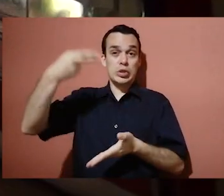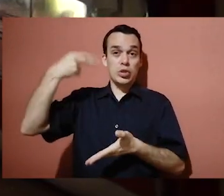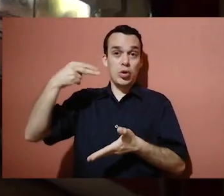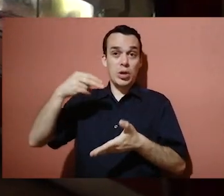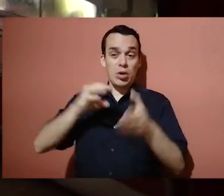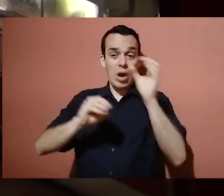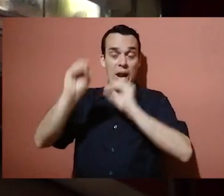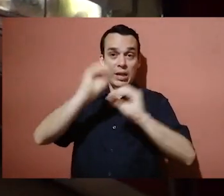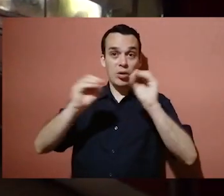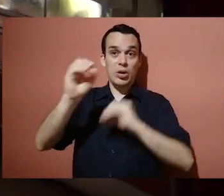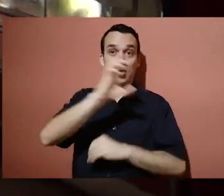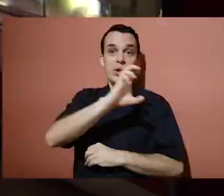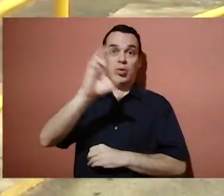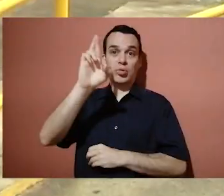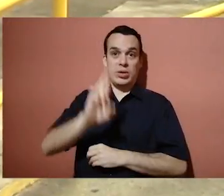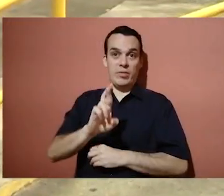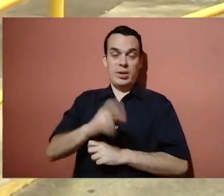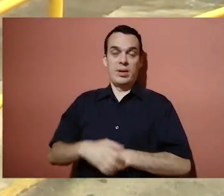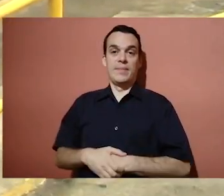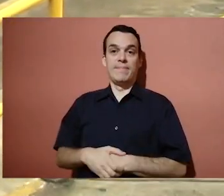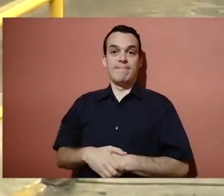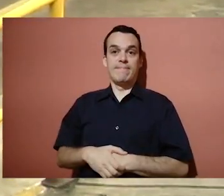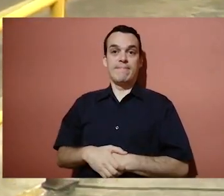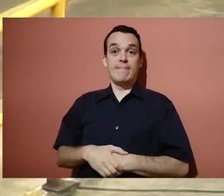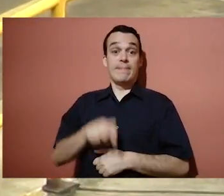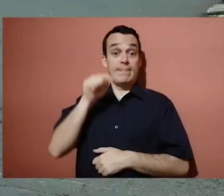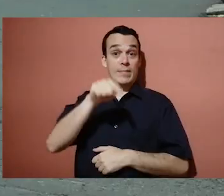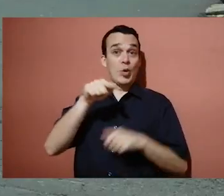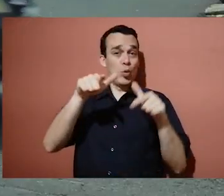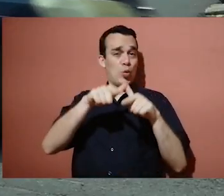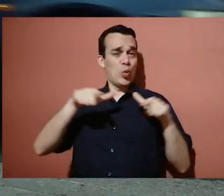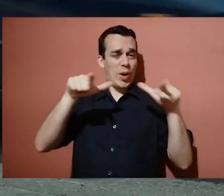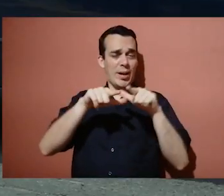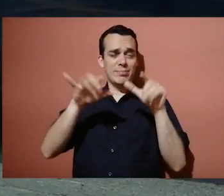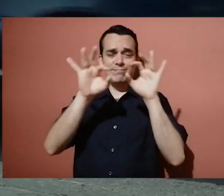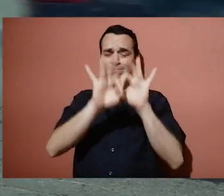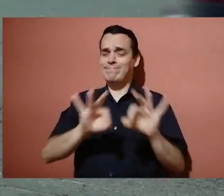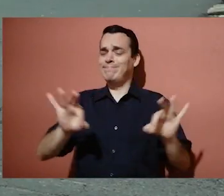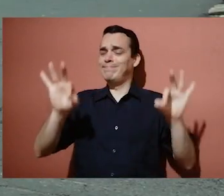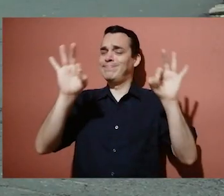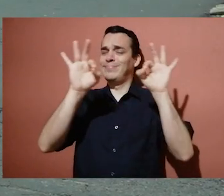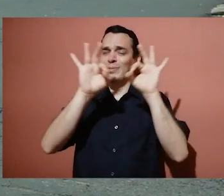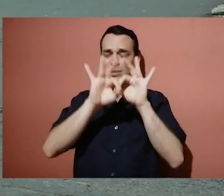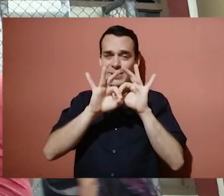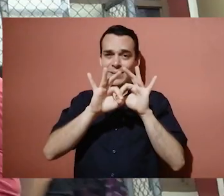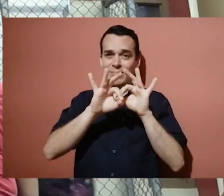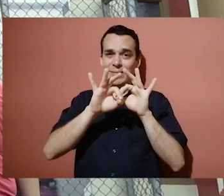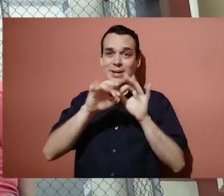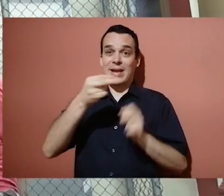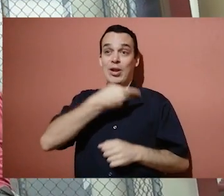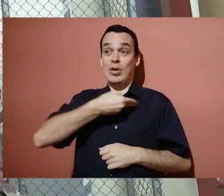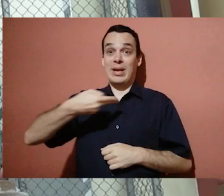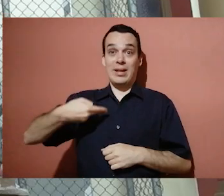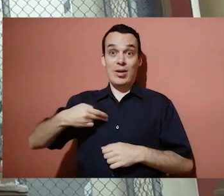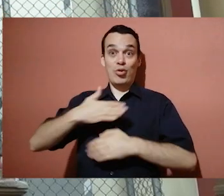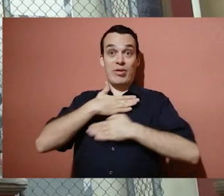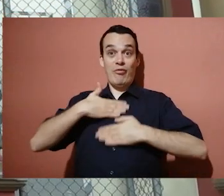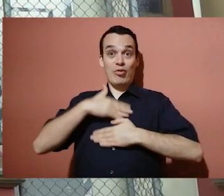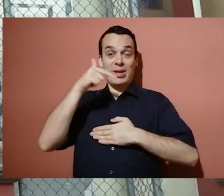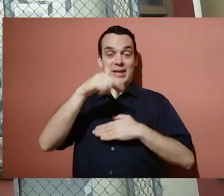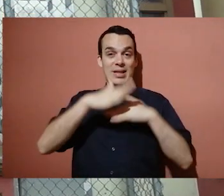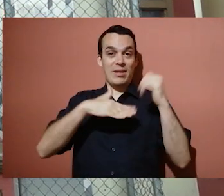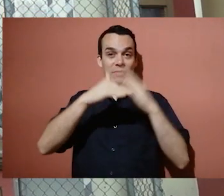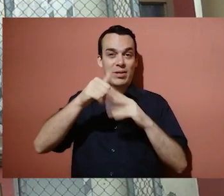Arquitectónico de Costa Rica. Sin duda, un lugar emblemático para los heredianos que disfrutan a diario de este